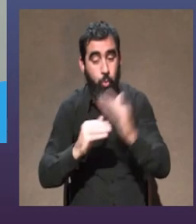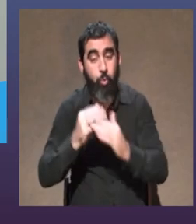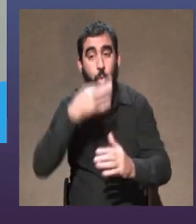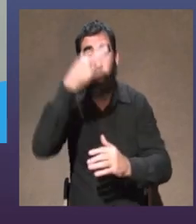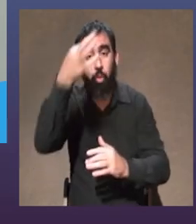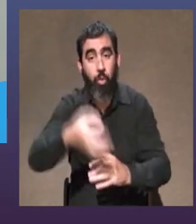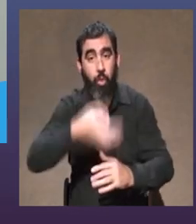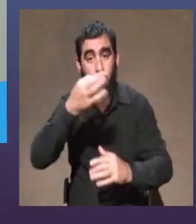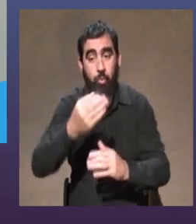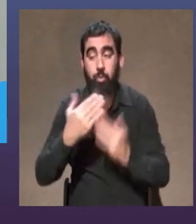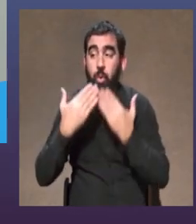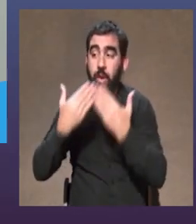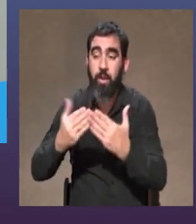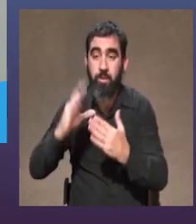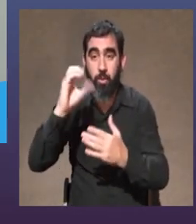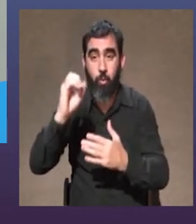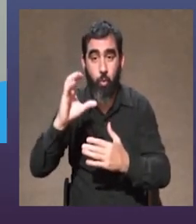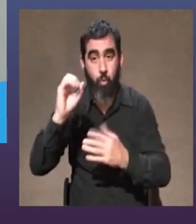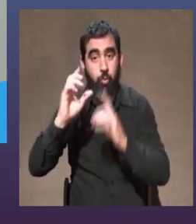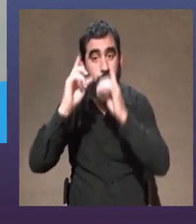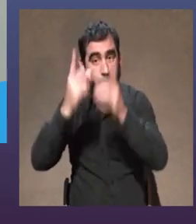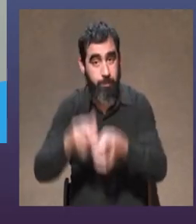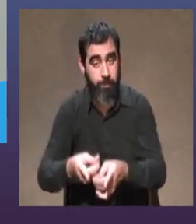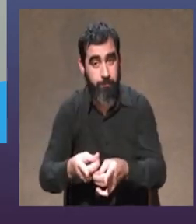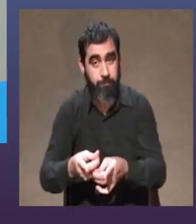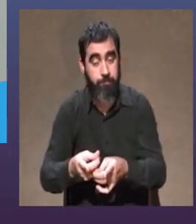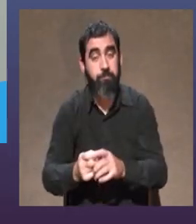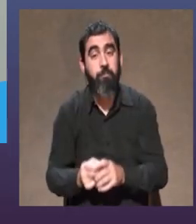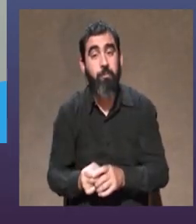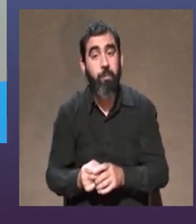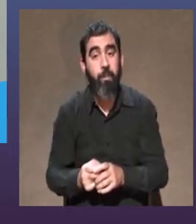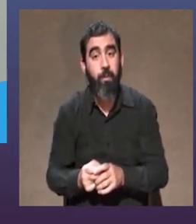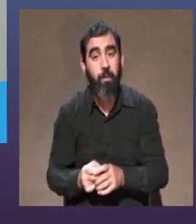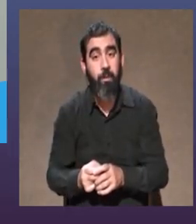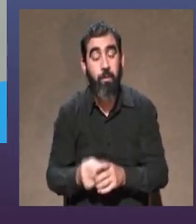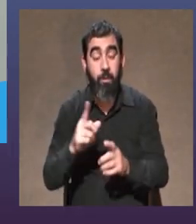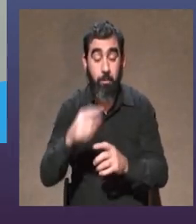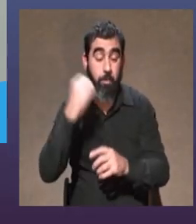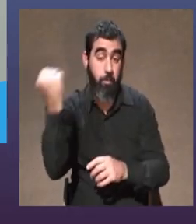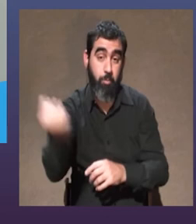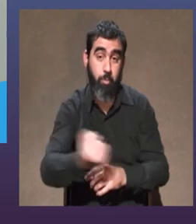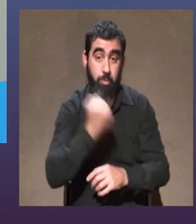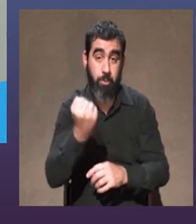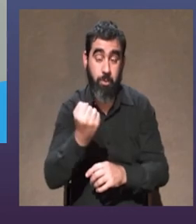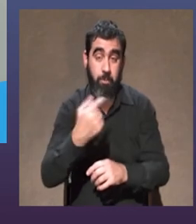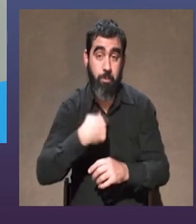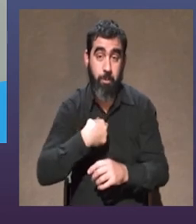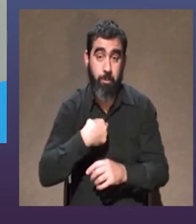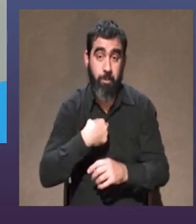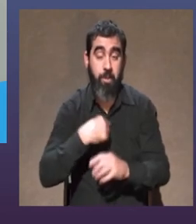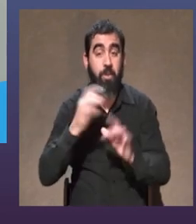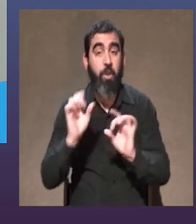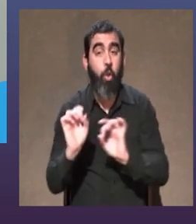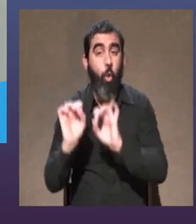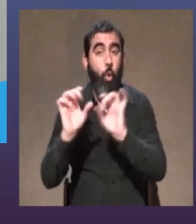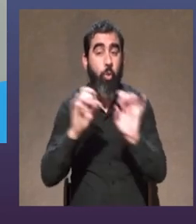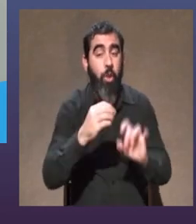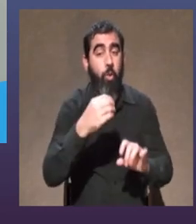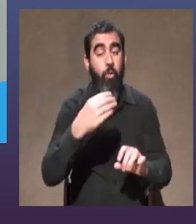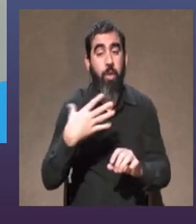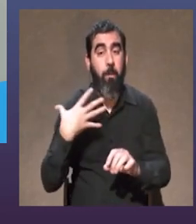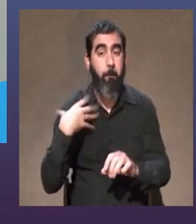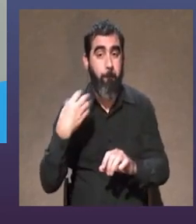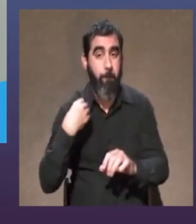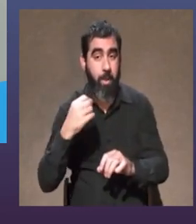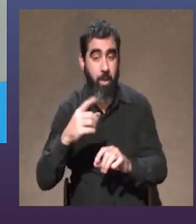construir un discurso así que gracias Coco y también ha sido importante el contagio de